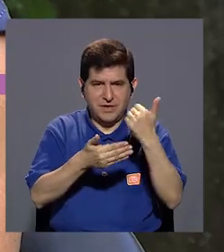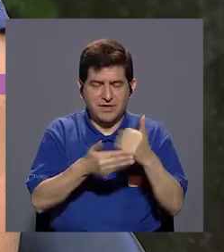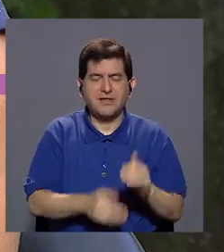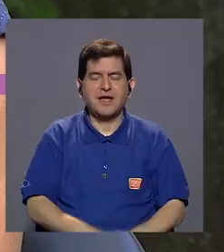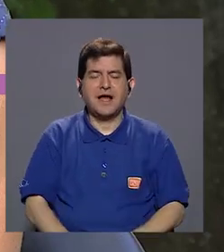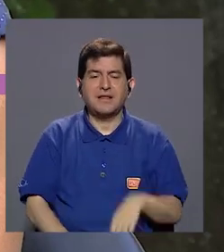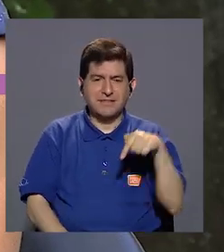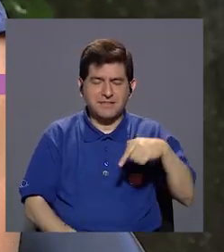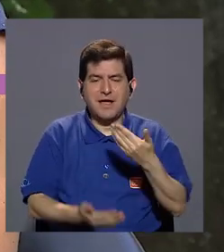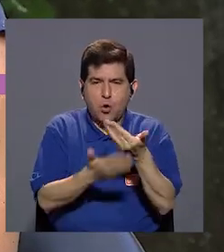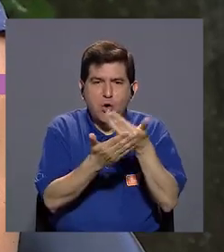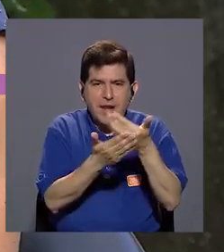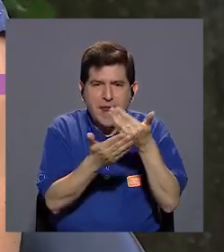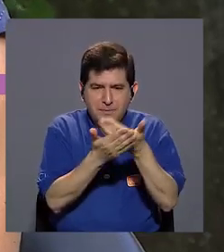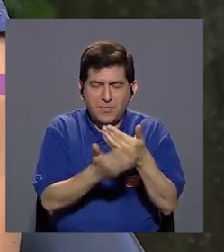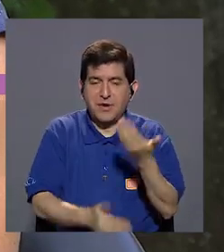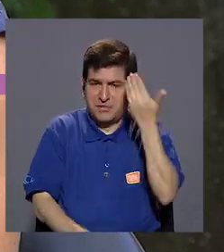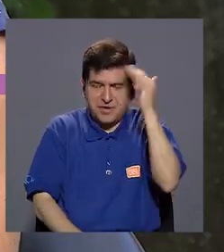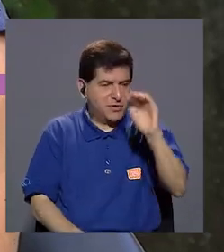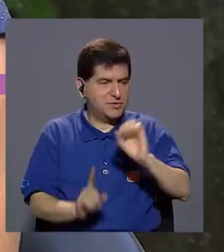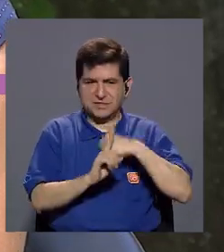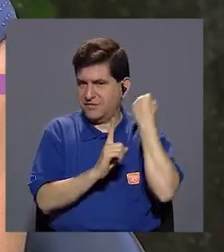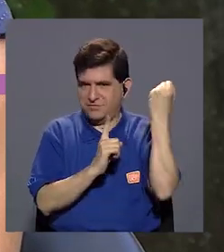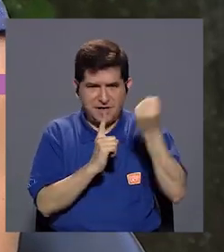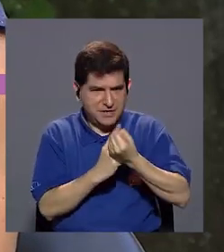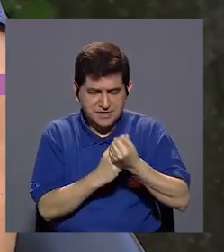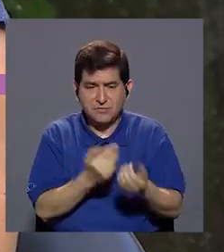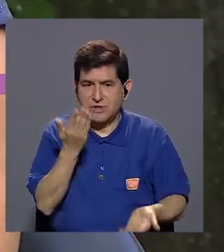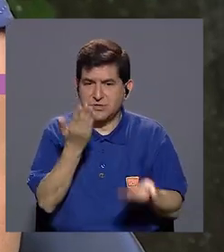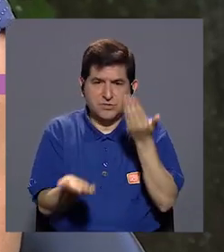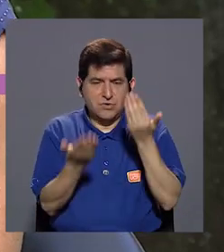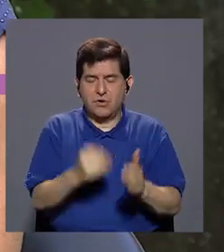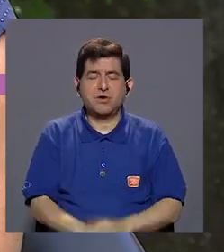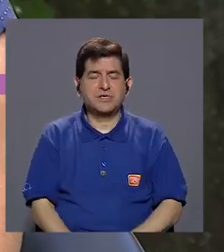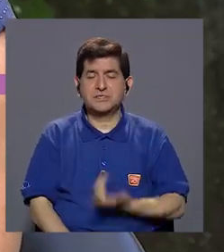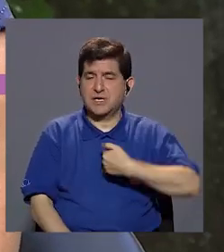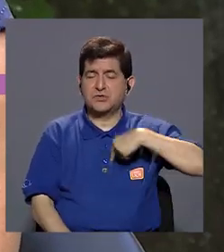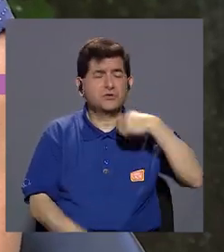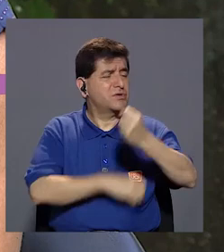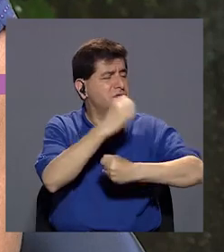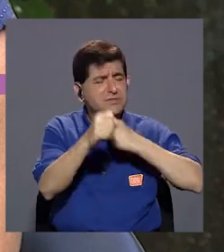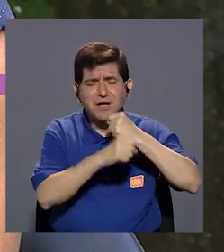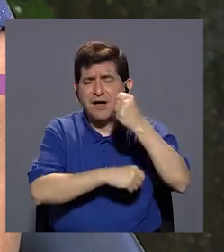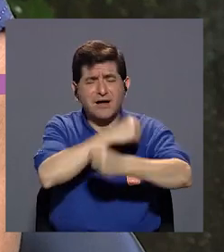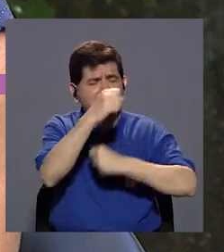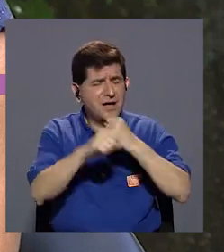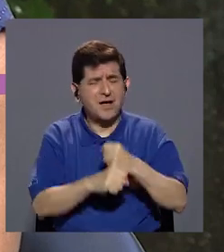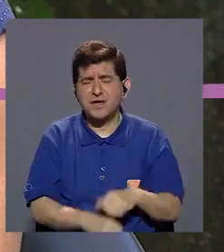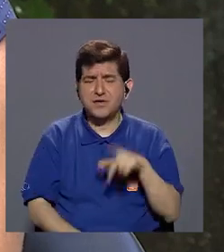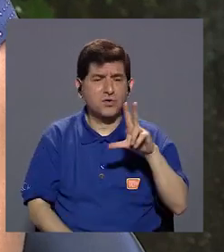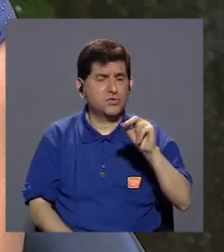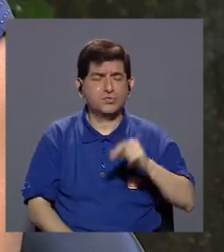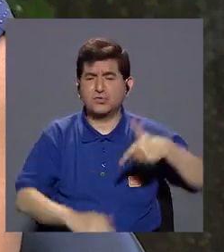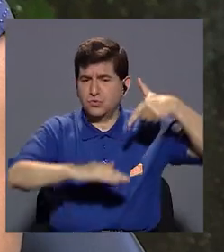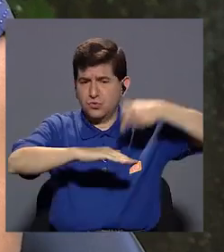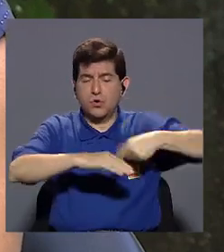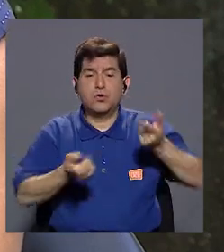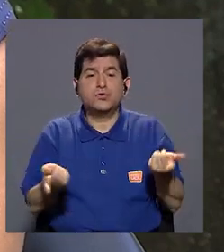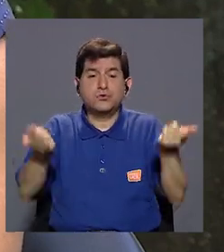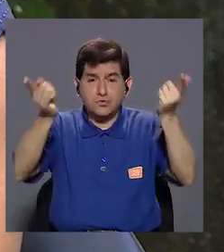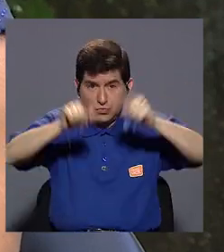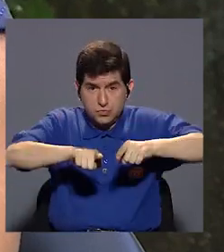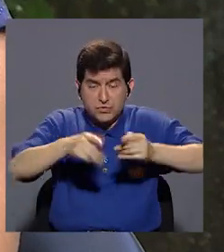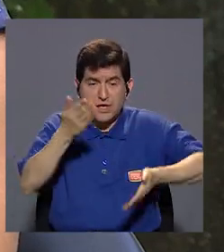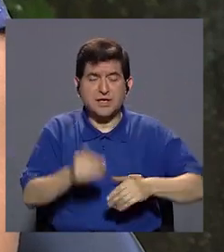este, si nos conocemos el estado en que está o hace muchos años no vacunamos, ¿verdad? Ajá. Entonces, por ejemplo, porque a veces pasa que